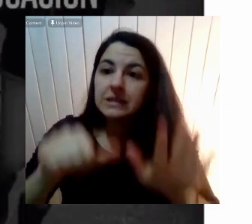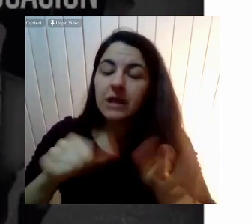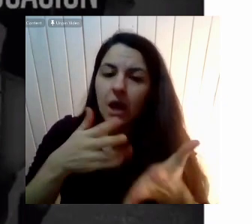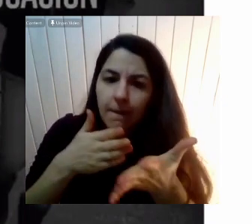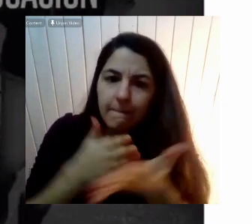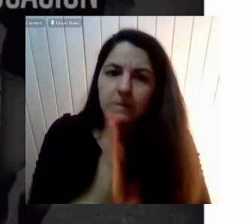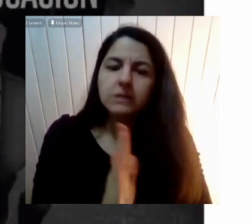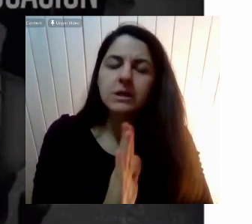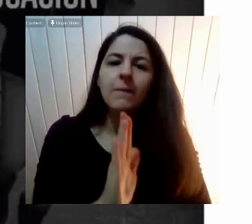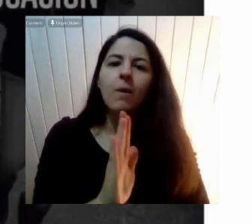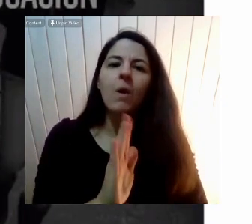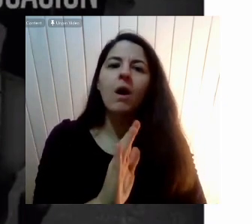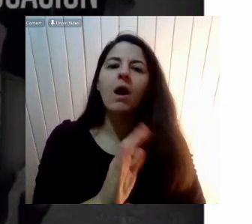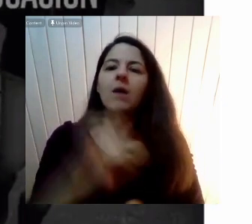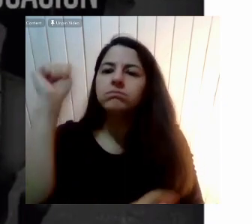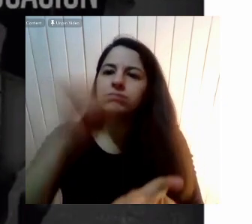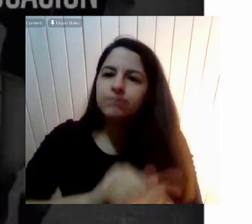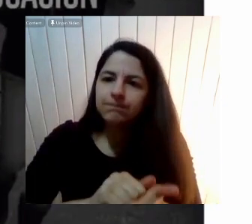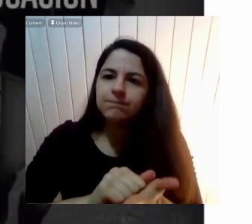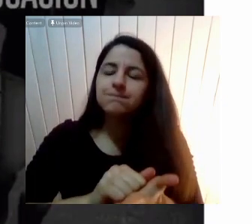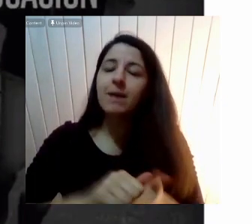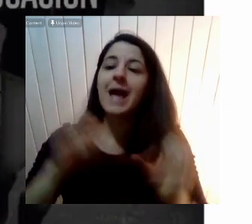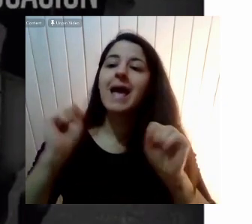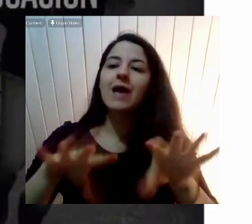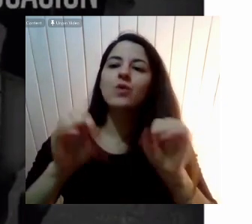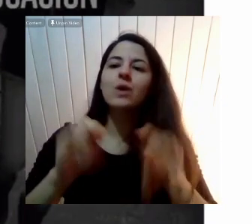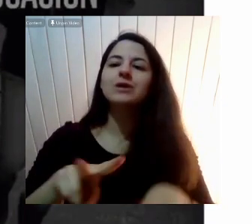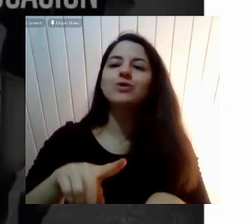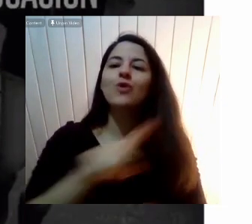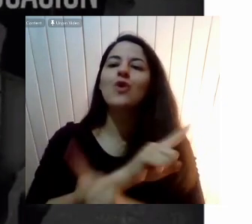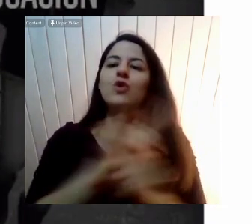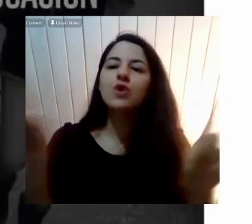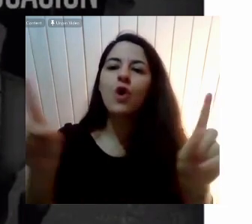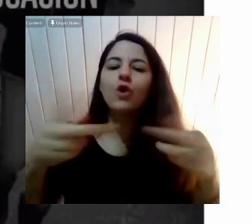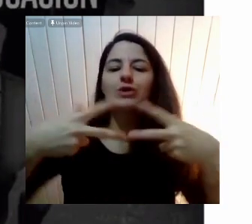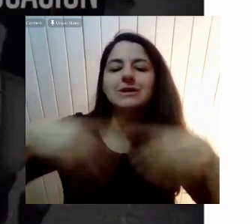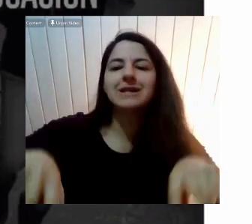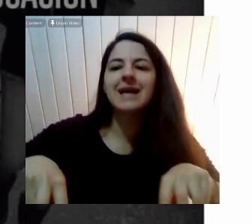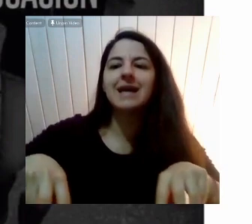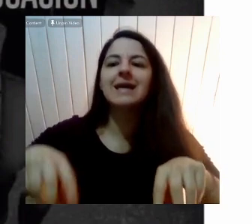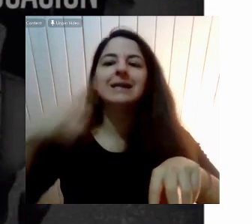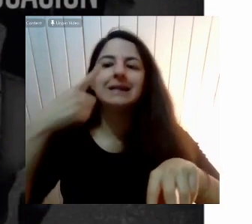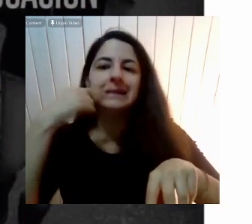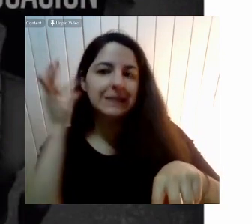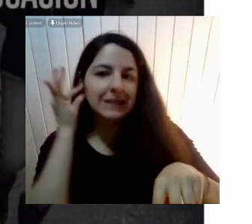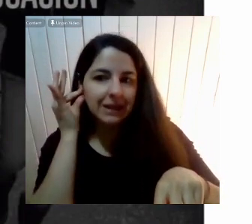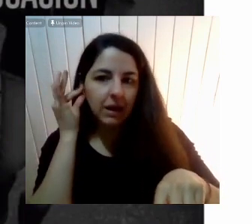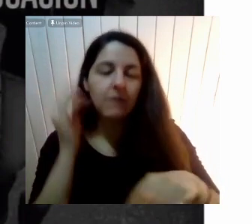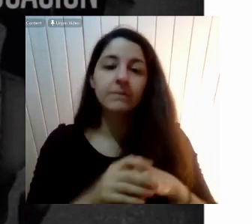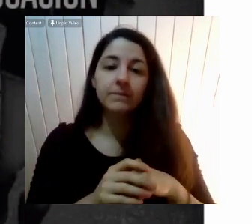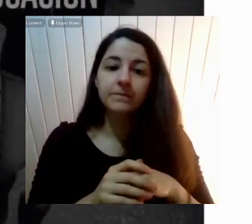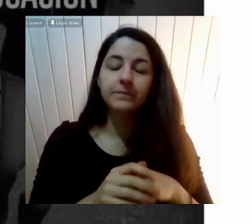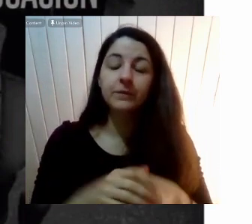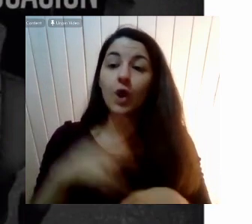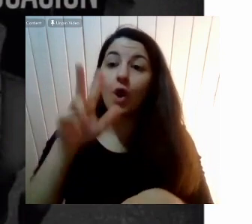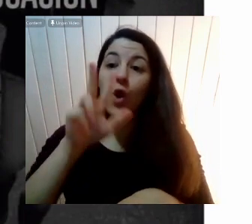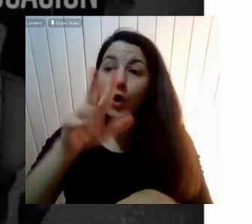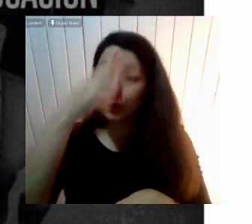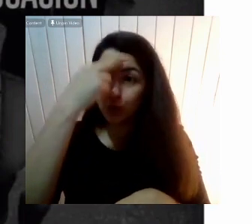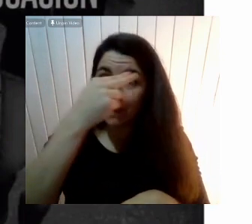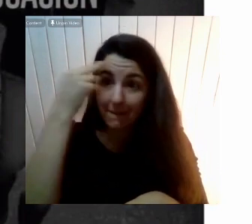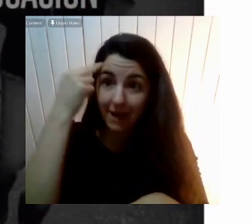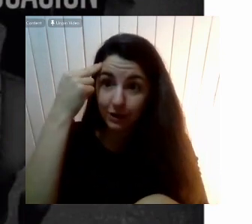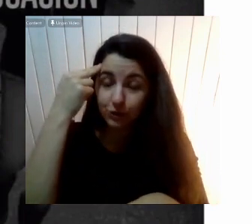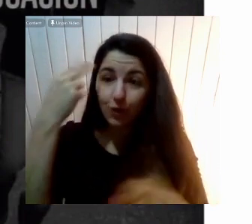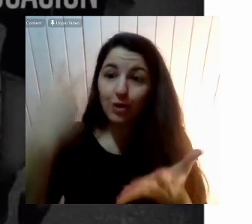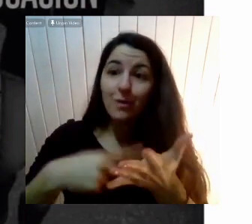sexista También A que saliera Solo de una demanda Que fuera estudiantil El 8 de marzo Del 2016 Fue la primera vez Que llamamos A marchar Por